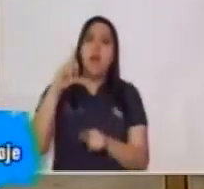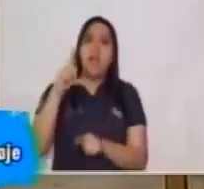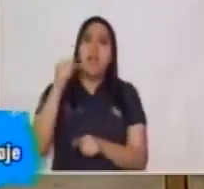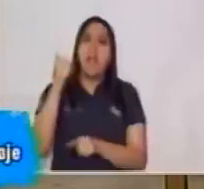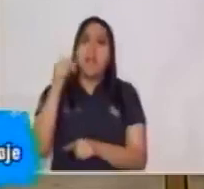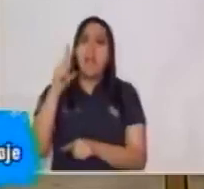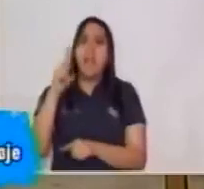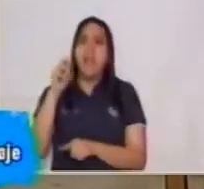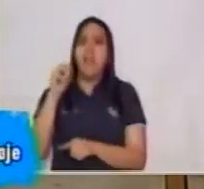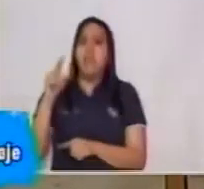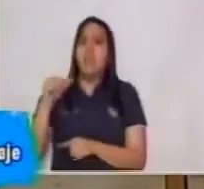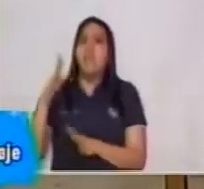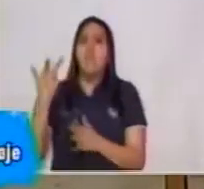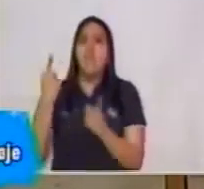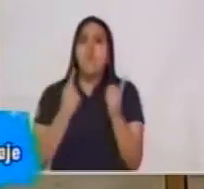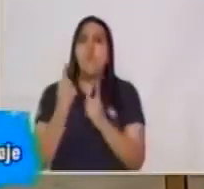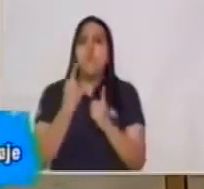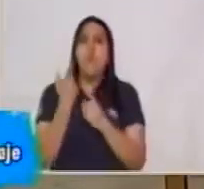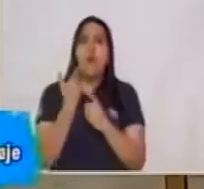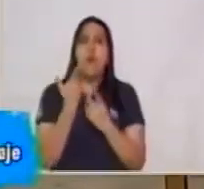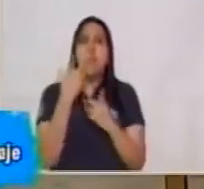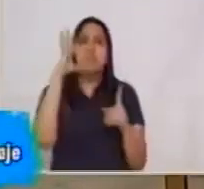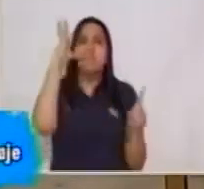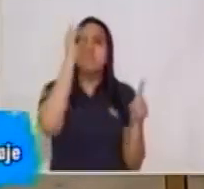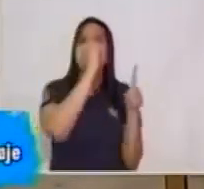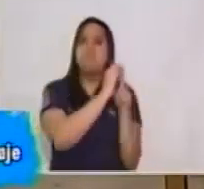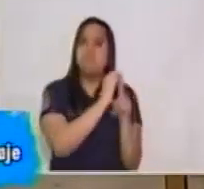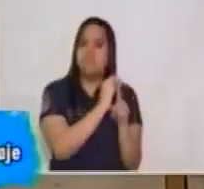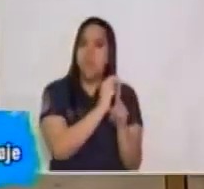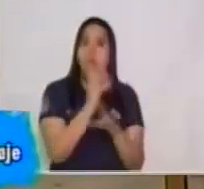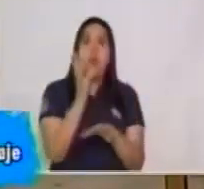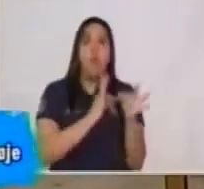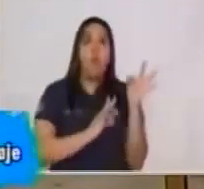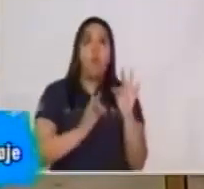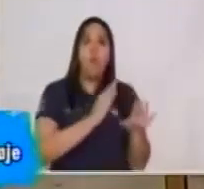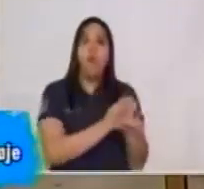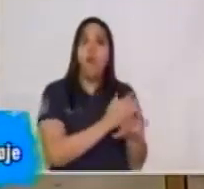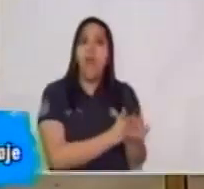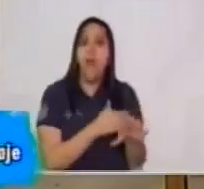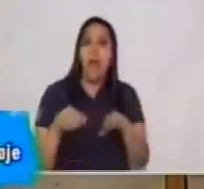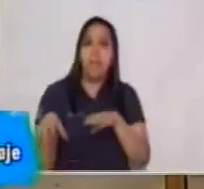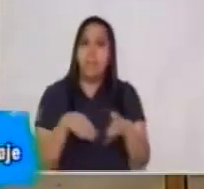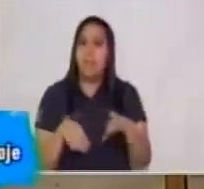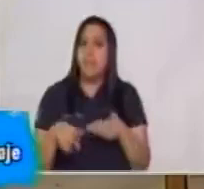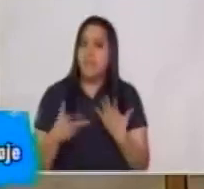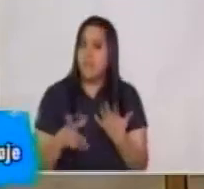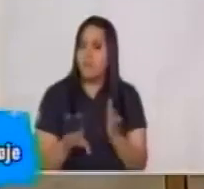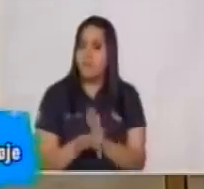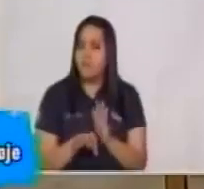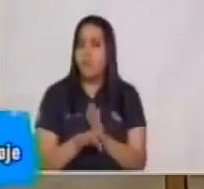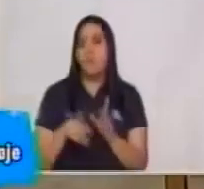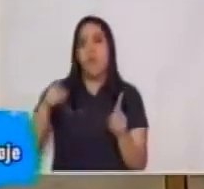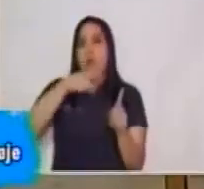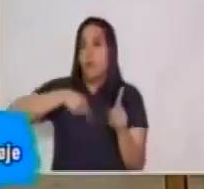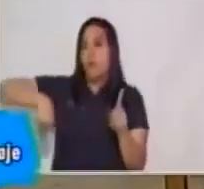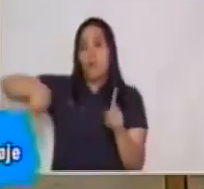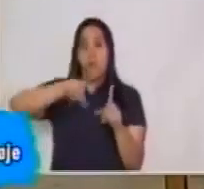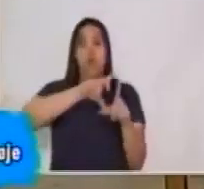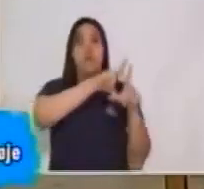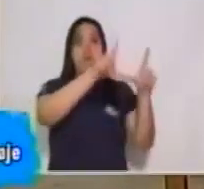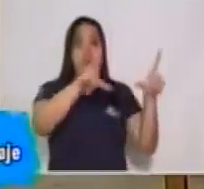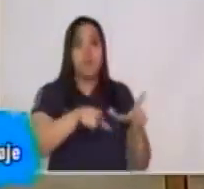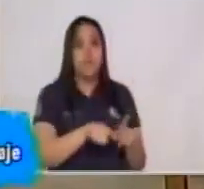objetivo de ese mensaje, y qué sucedió antes de él. El entorno es un restaurante,